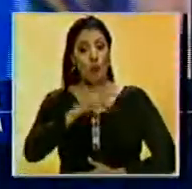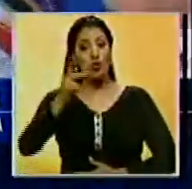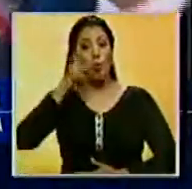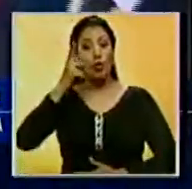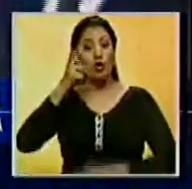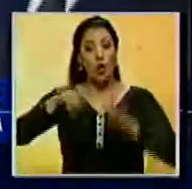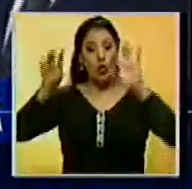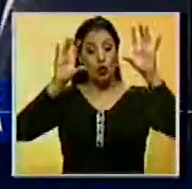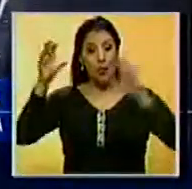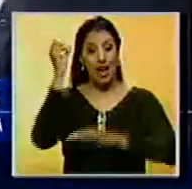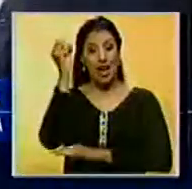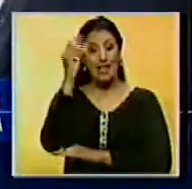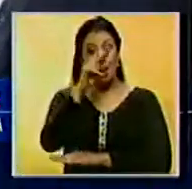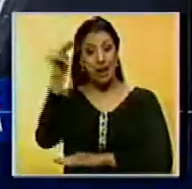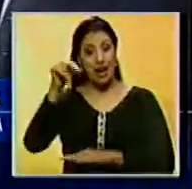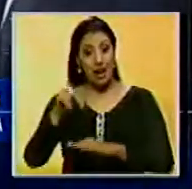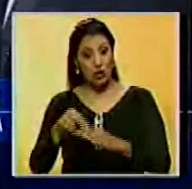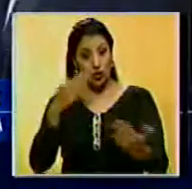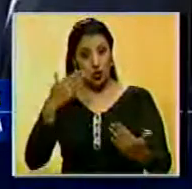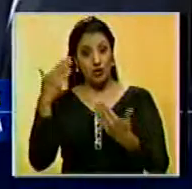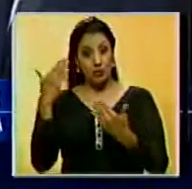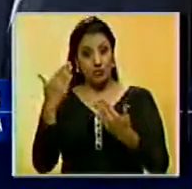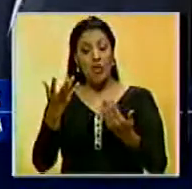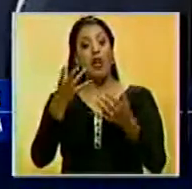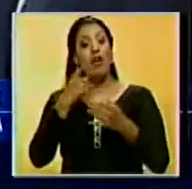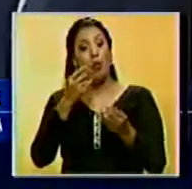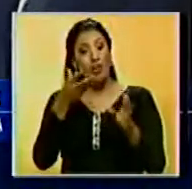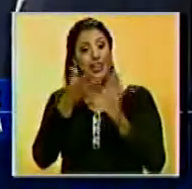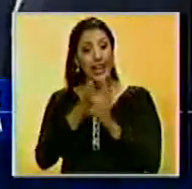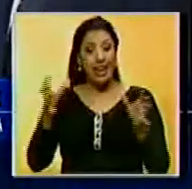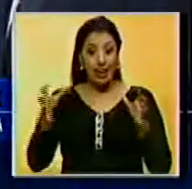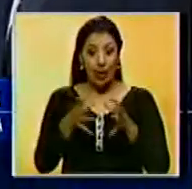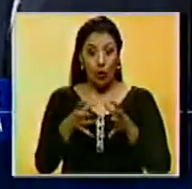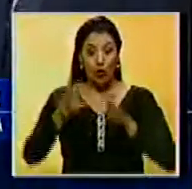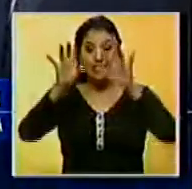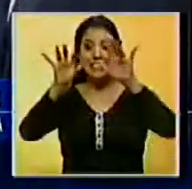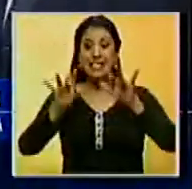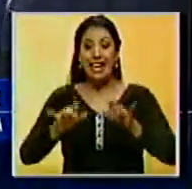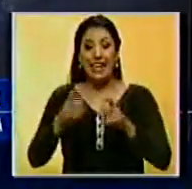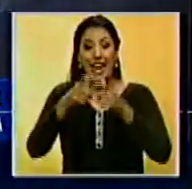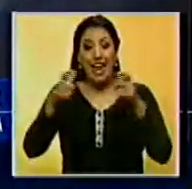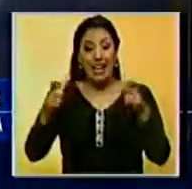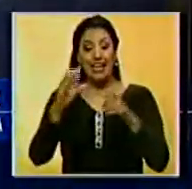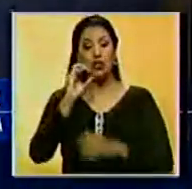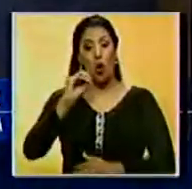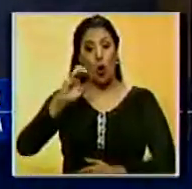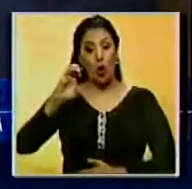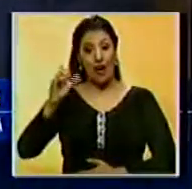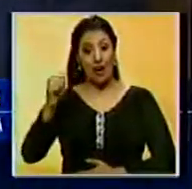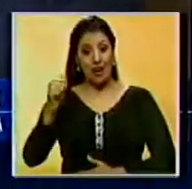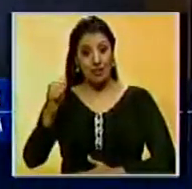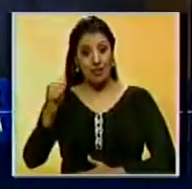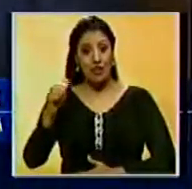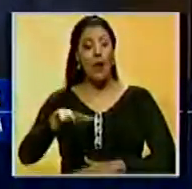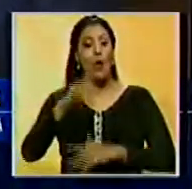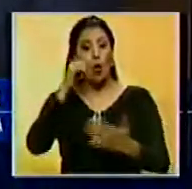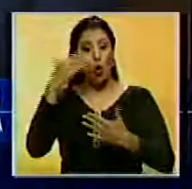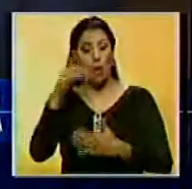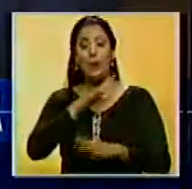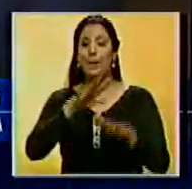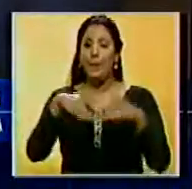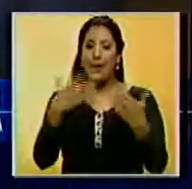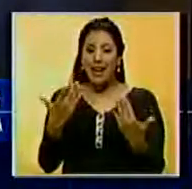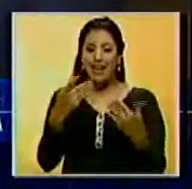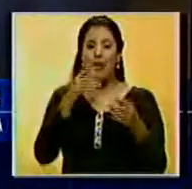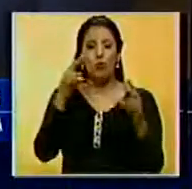Política Exterior de la Asamblea Nacional, Luis Florido, sostuvo una reunión con el secretario general de la Organización de Estados Americanos, Luis Almagro.